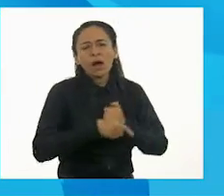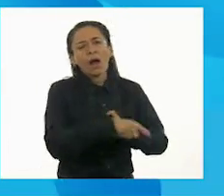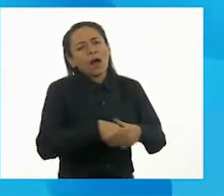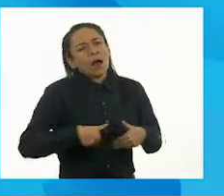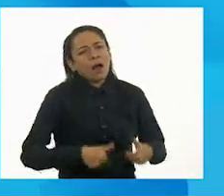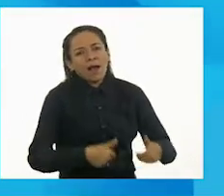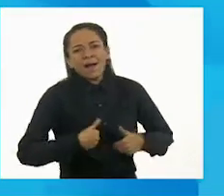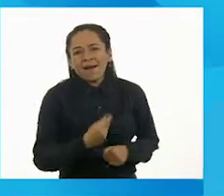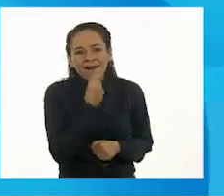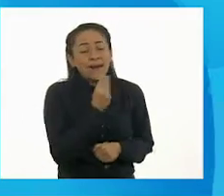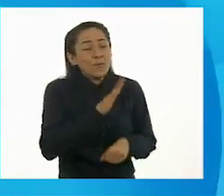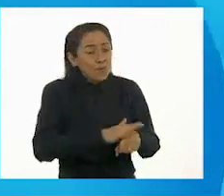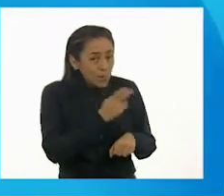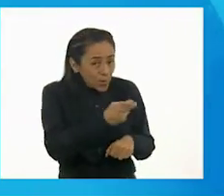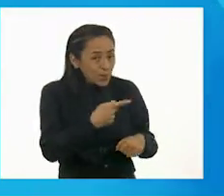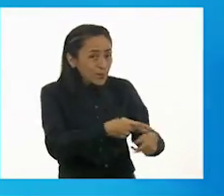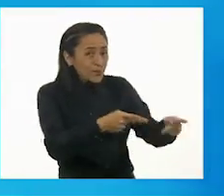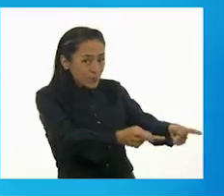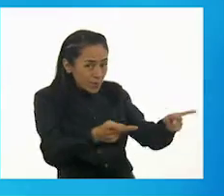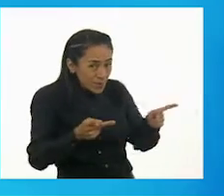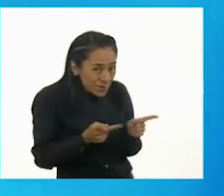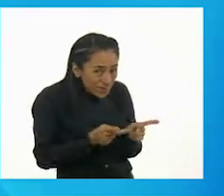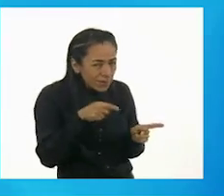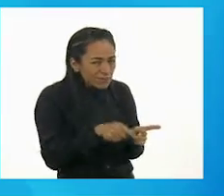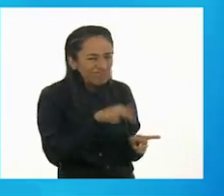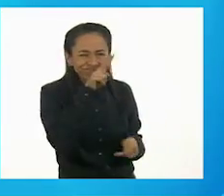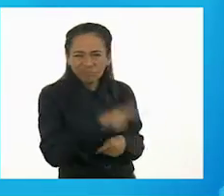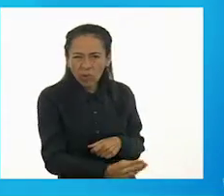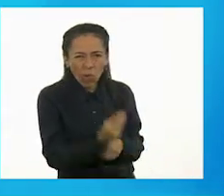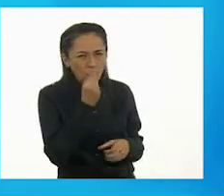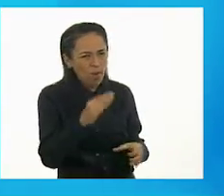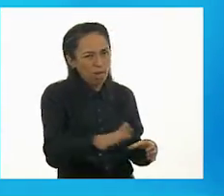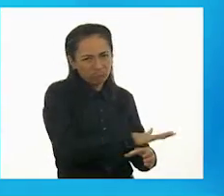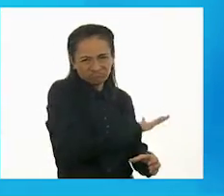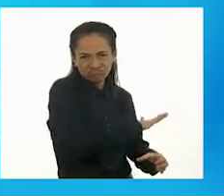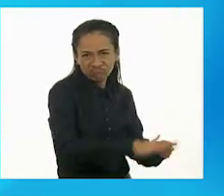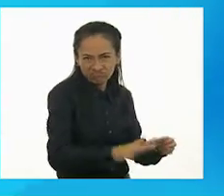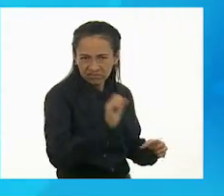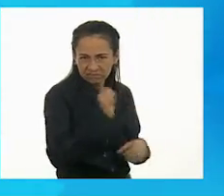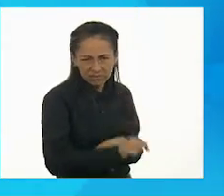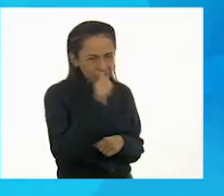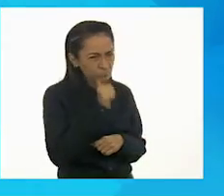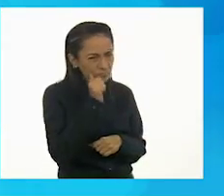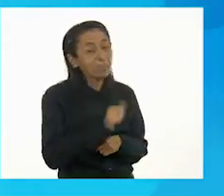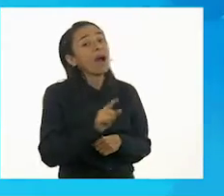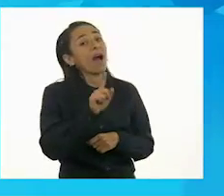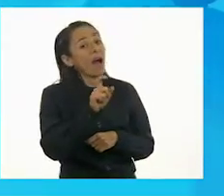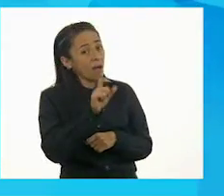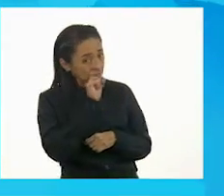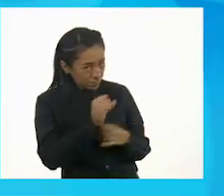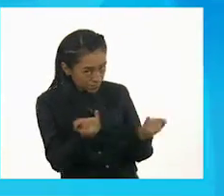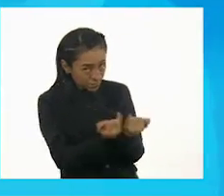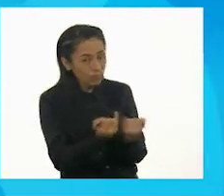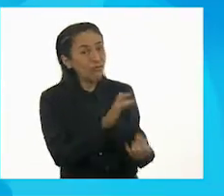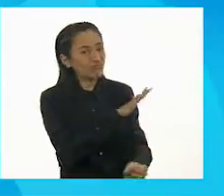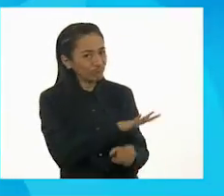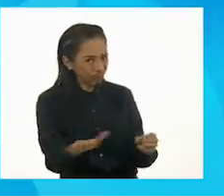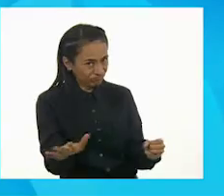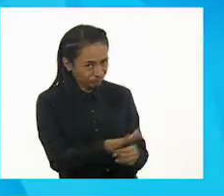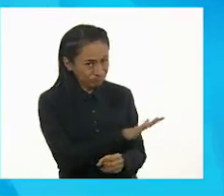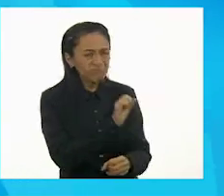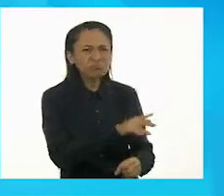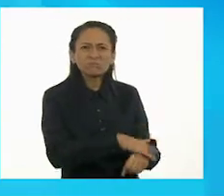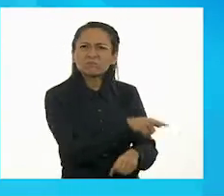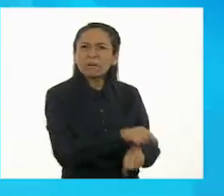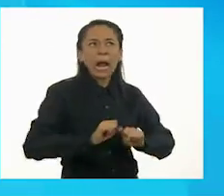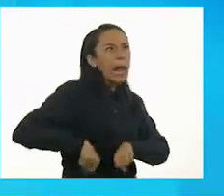les tenemos su plato lleno de comida y sobre todo agua, porque también corren mucho y les da mucha sed. ¡Ay,